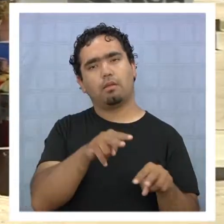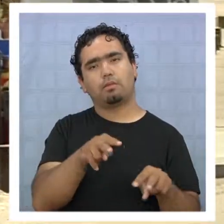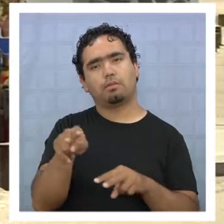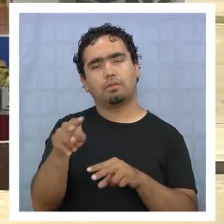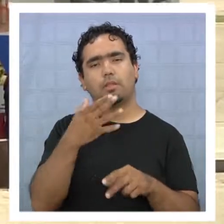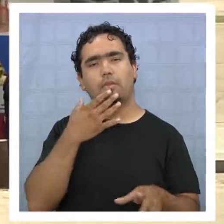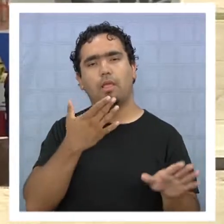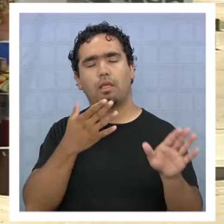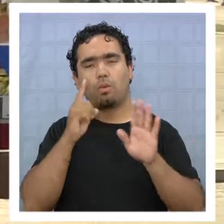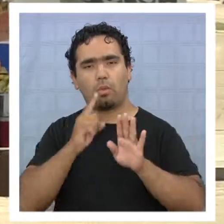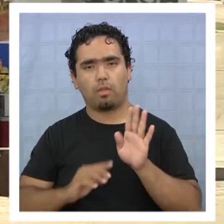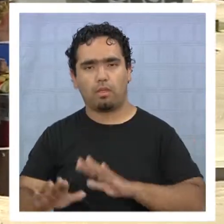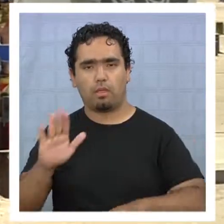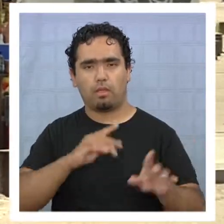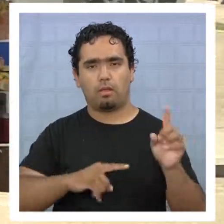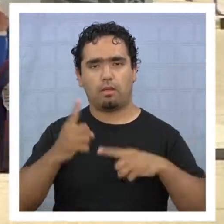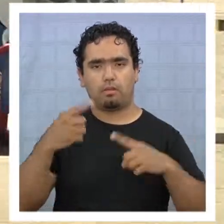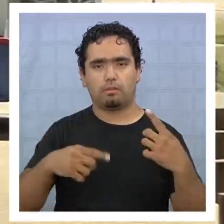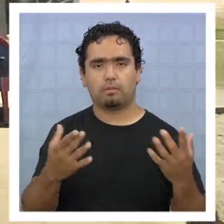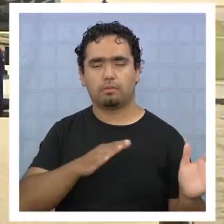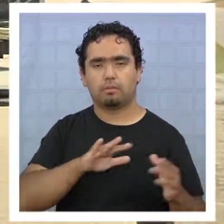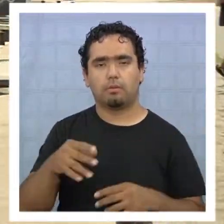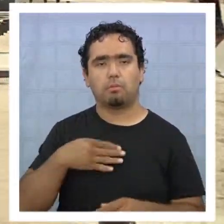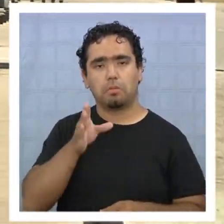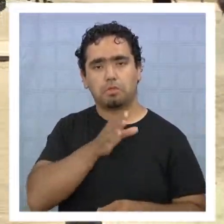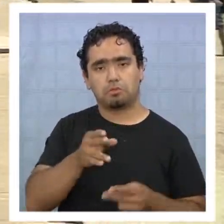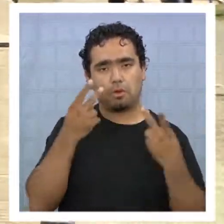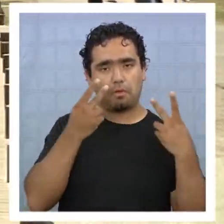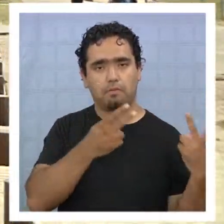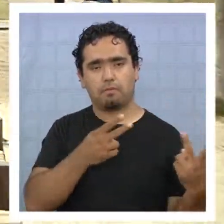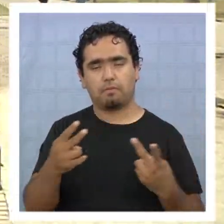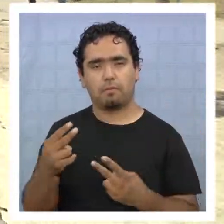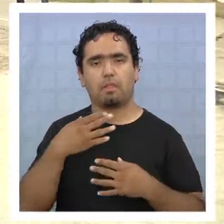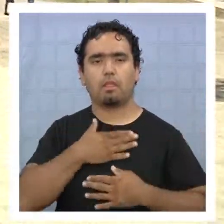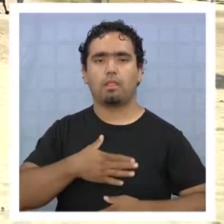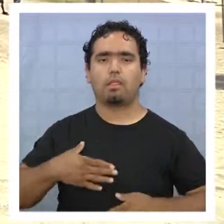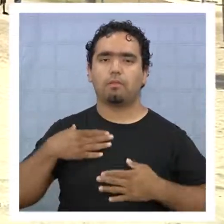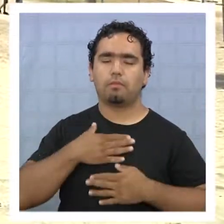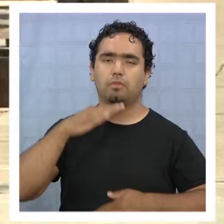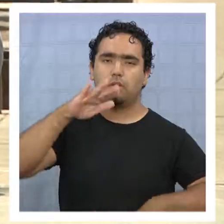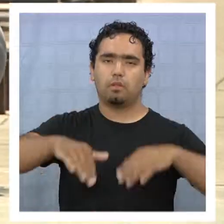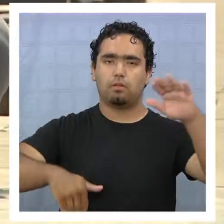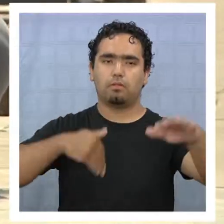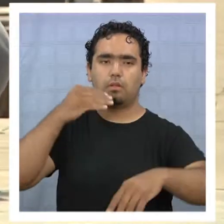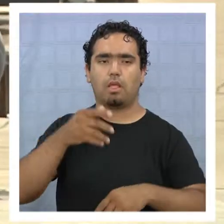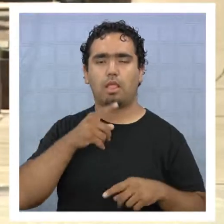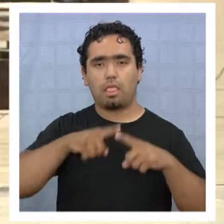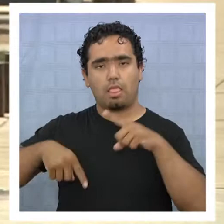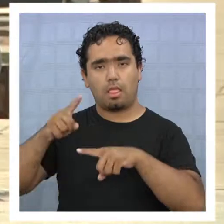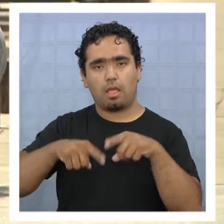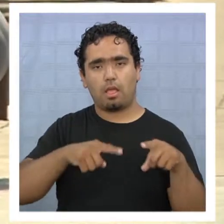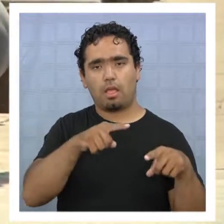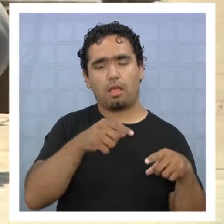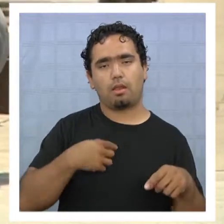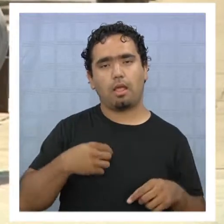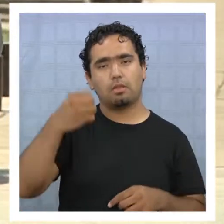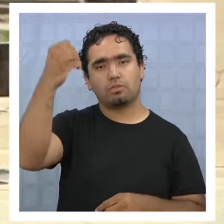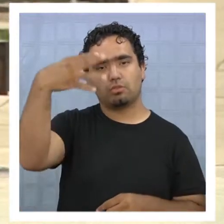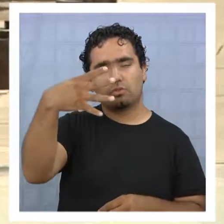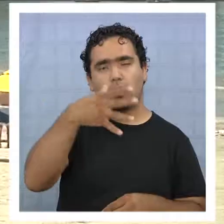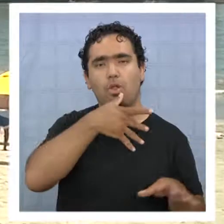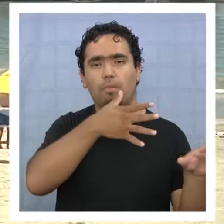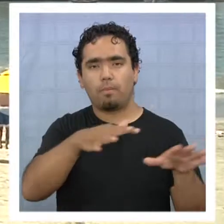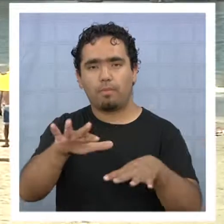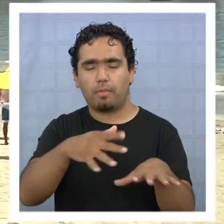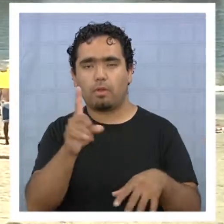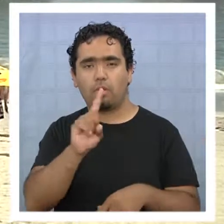mar, lo que significa el cuidado también de sus cosas. Para los visitantes, disfrutar de la playa no solo es arena, sol